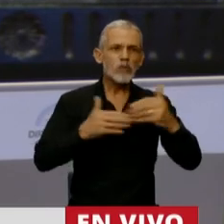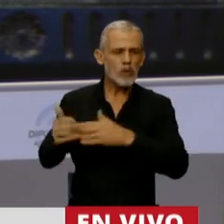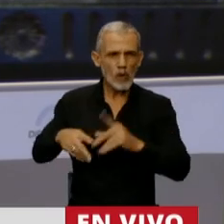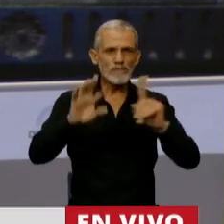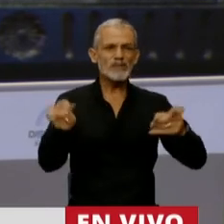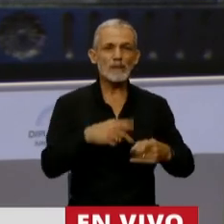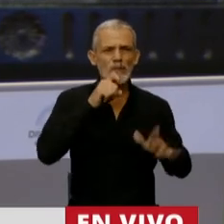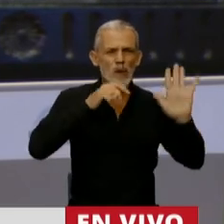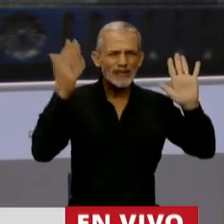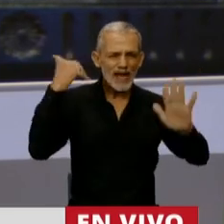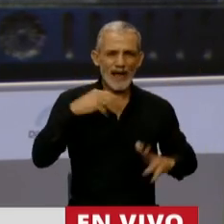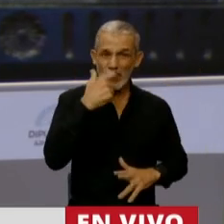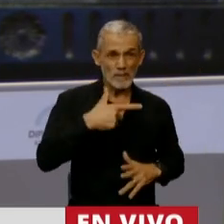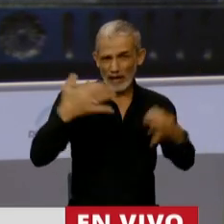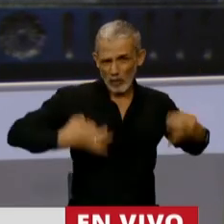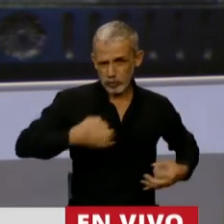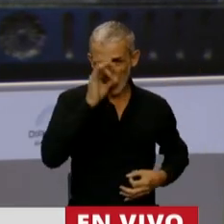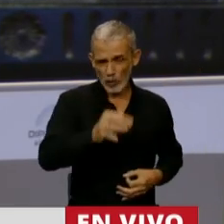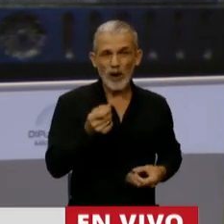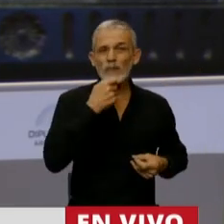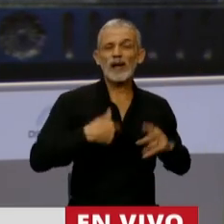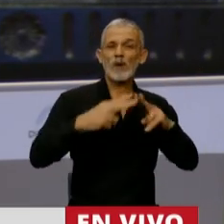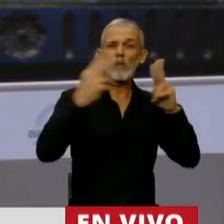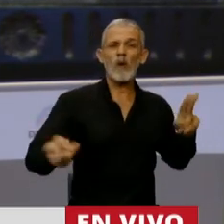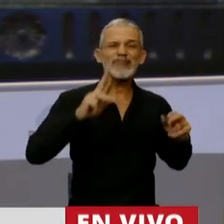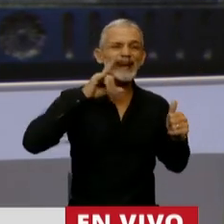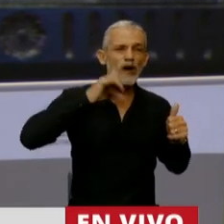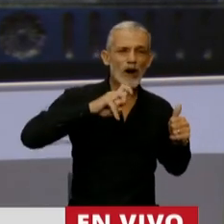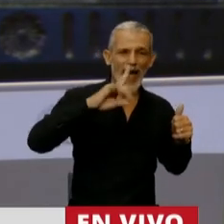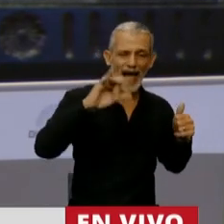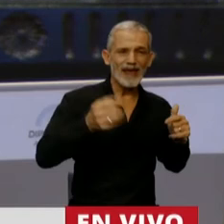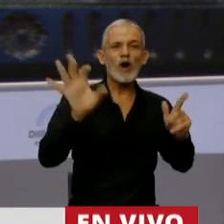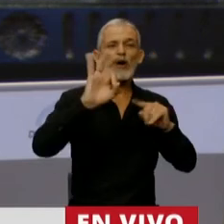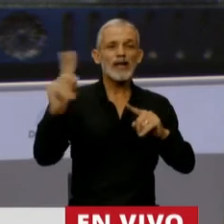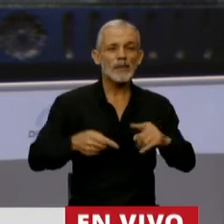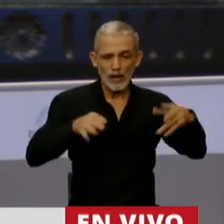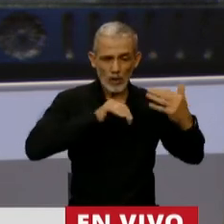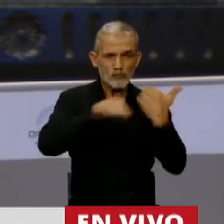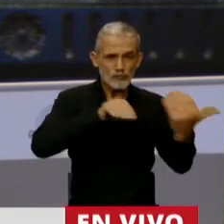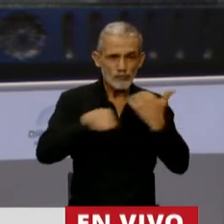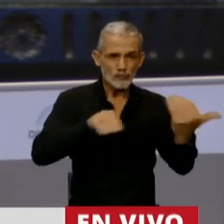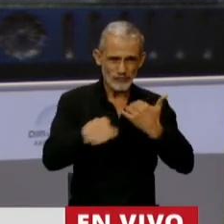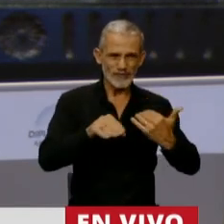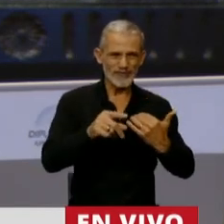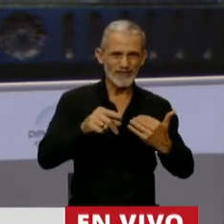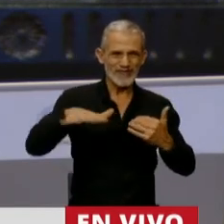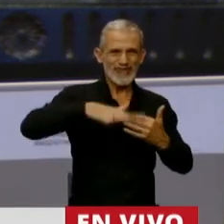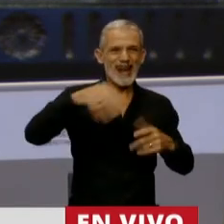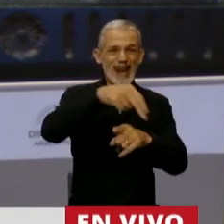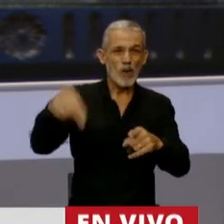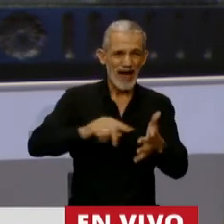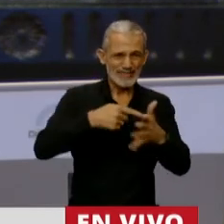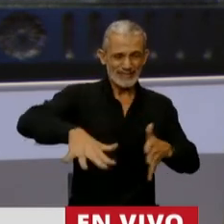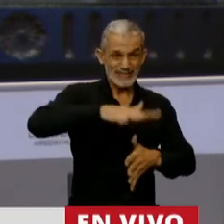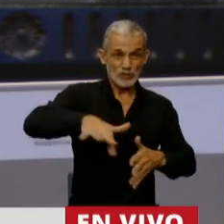infraestructura prometidas por Mauricio Macri y nunca concretadas como el Puente de la Rinconada o la terminación de la multivía en la confluencia neuquina y